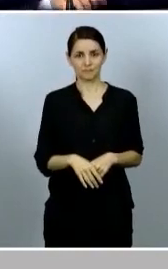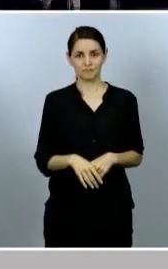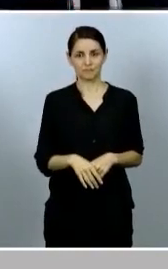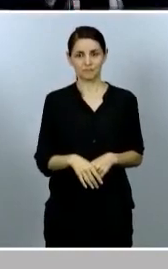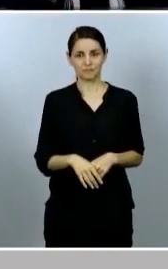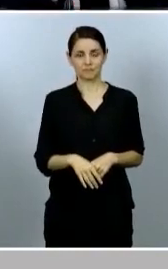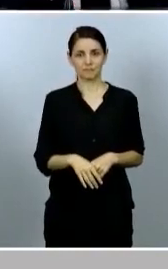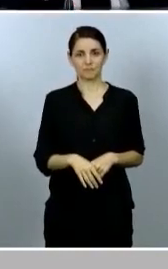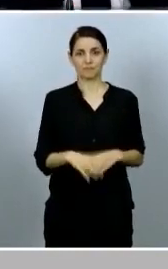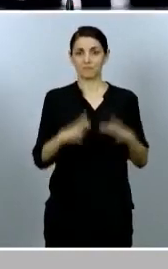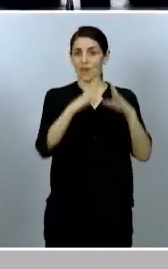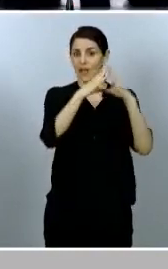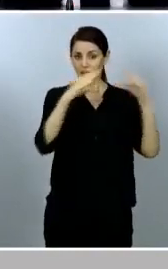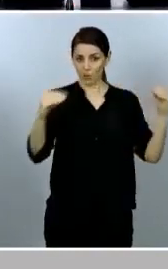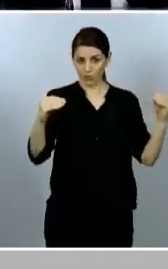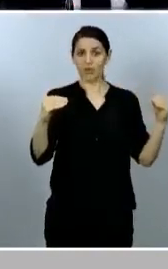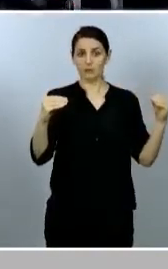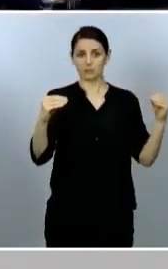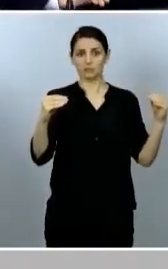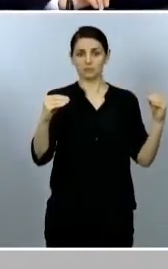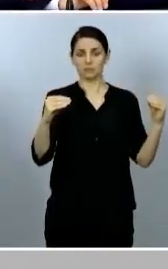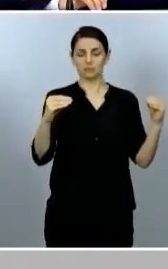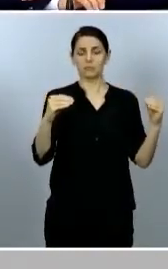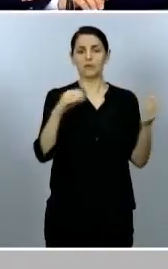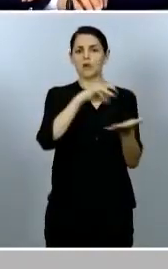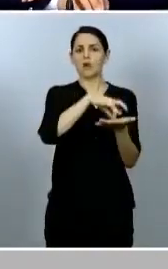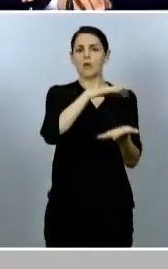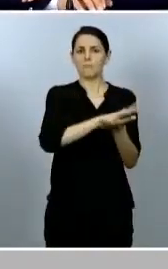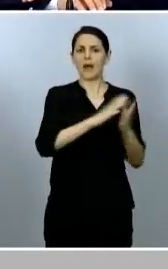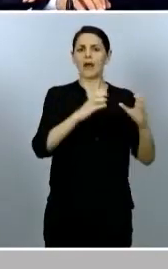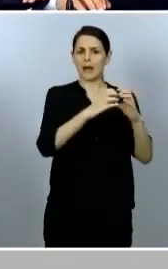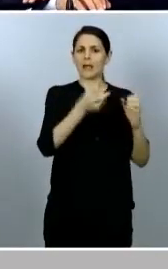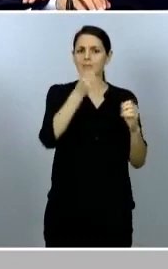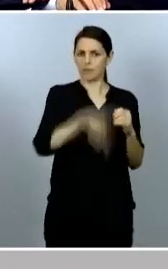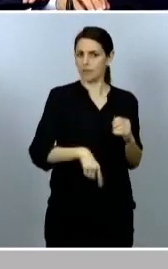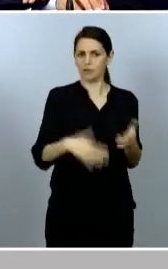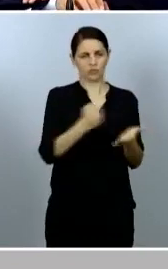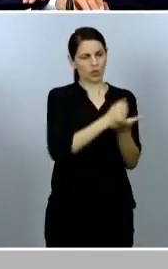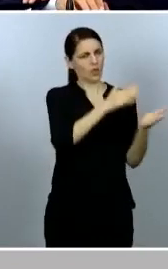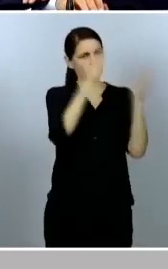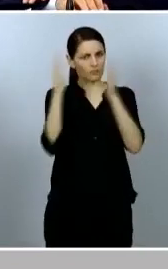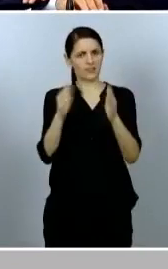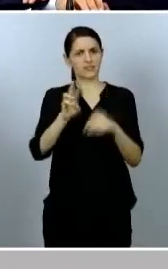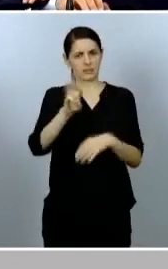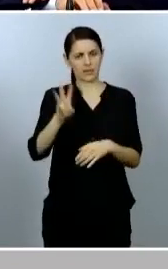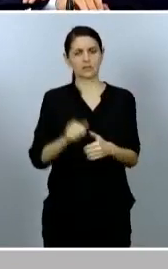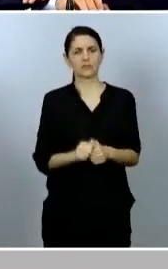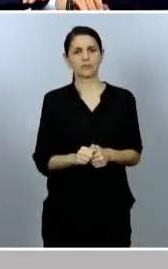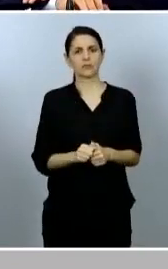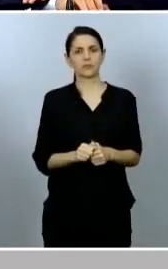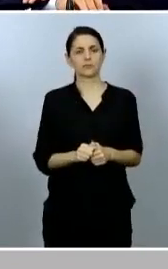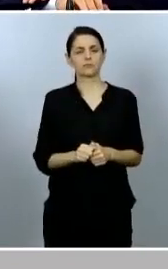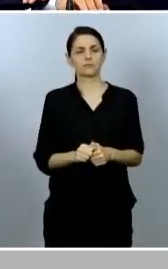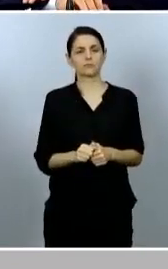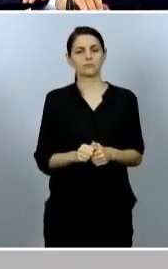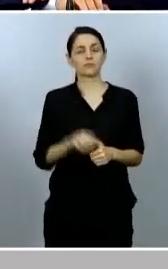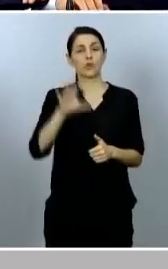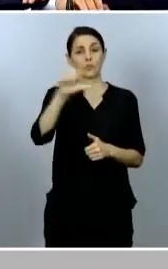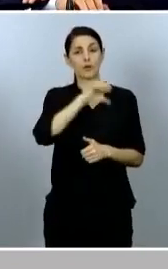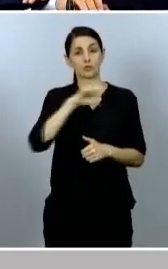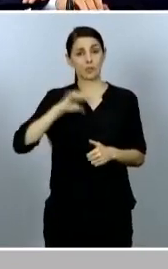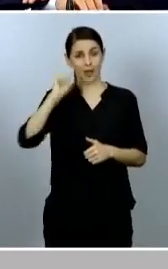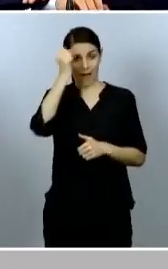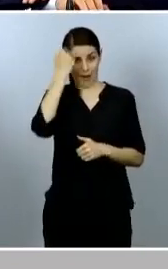de Andalucía, incluido Málaga y Granada, todas juntas progresan a la fase 3, la comunidad autónoma de Aragón, la comunidad